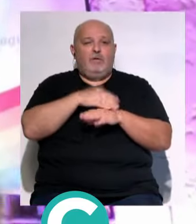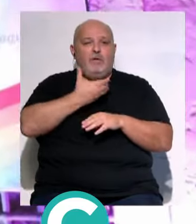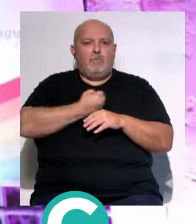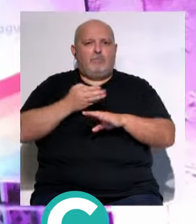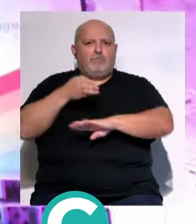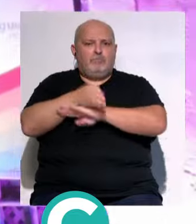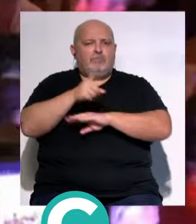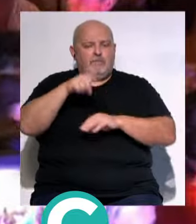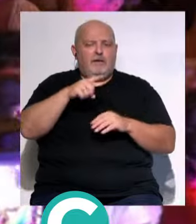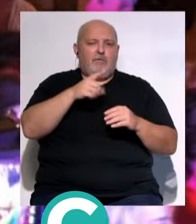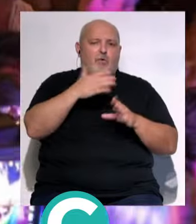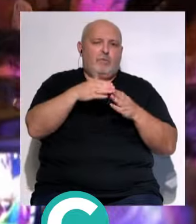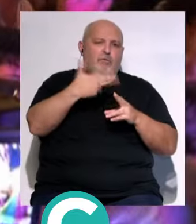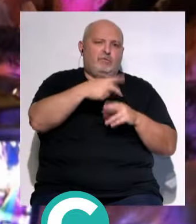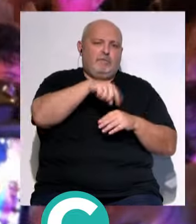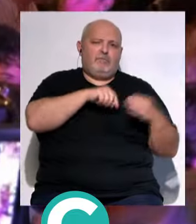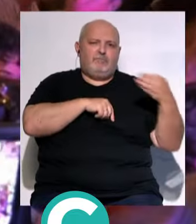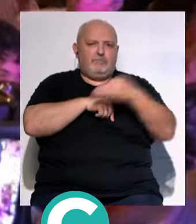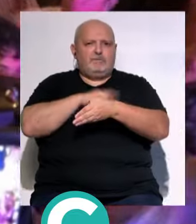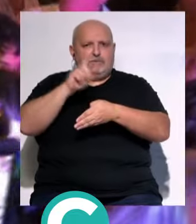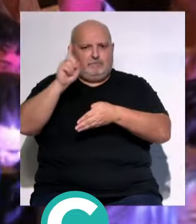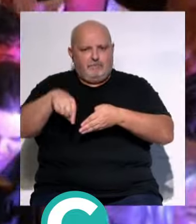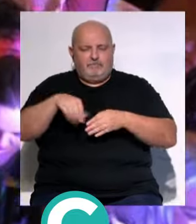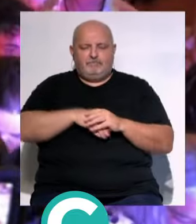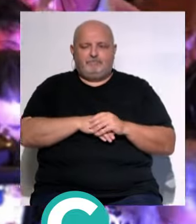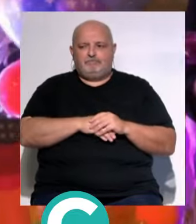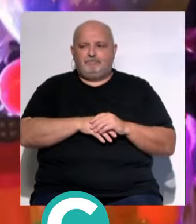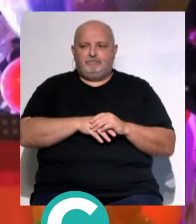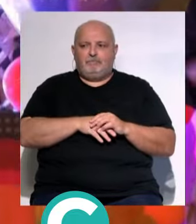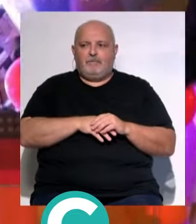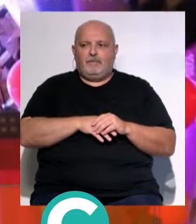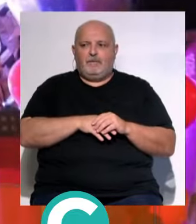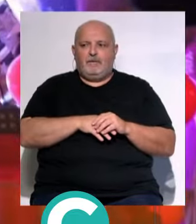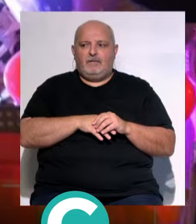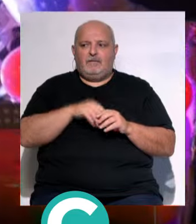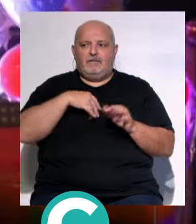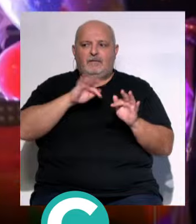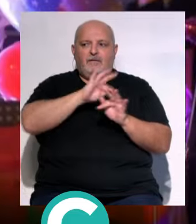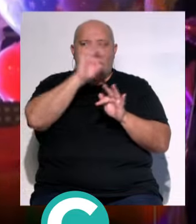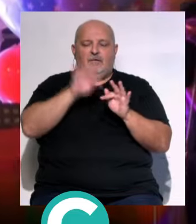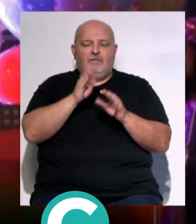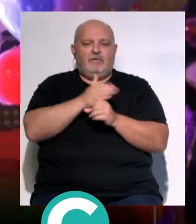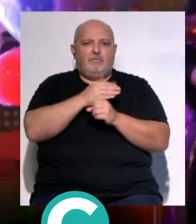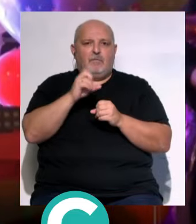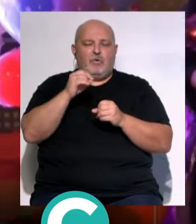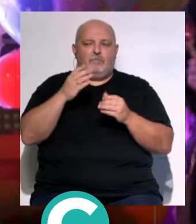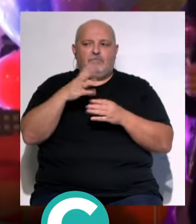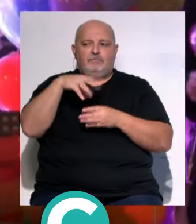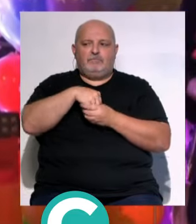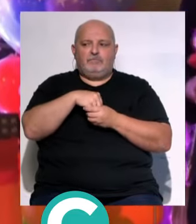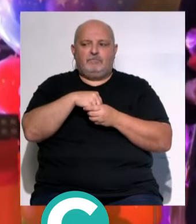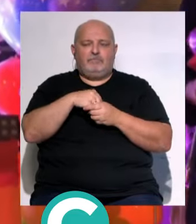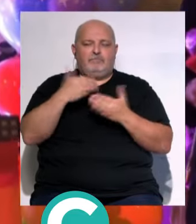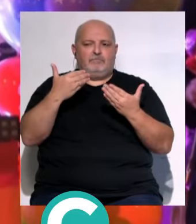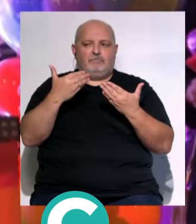municipal... ...y de la oposición... ...también estuvieron presentes... el acto. Quería estar contigo... ...aquí en el barrio del pueblo... este barrio... ...nos somos